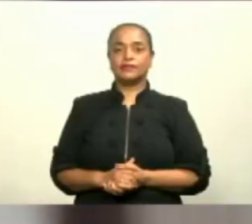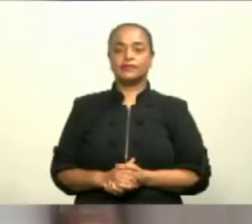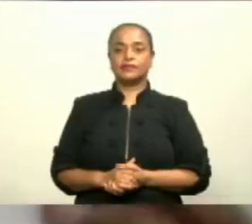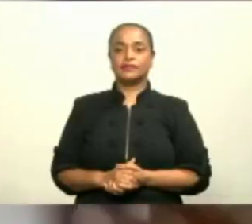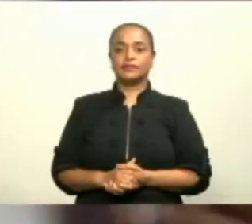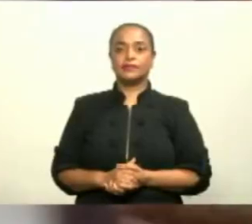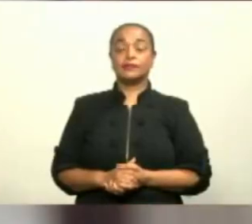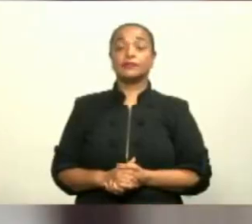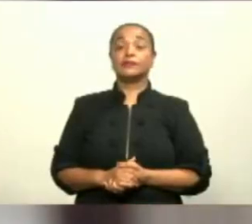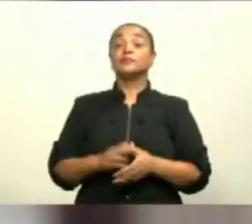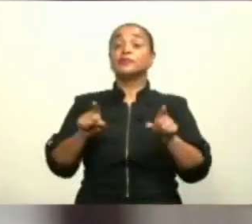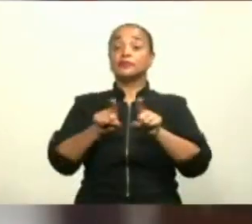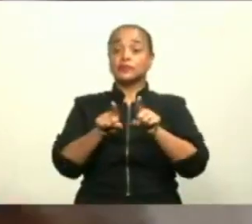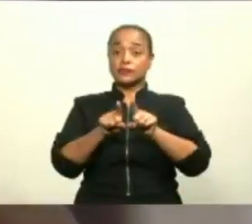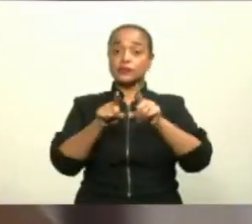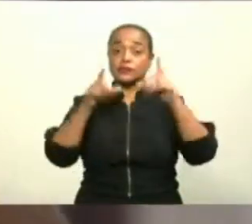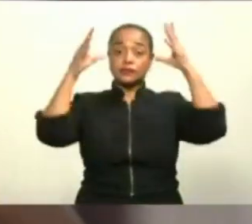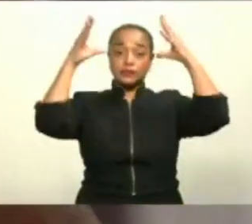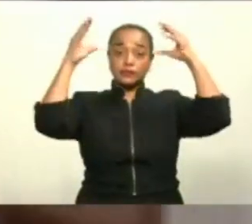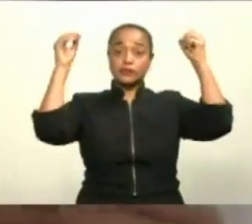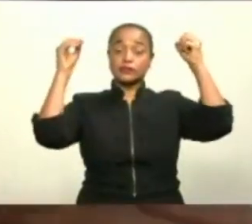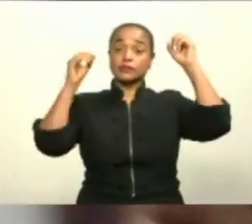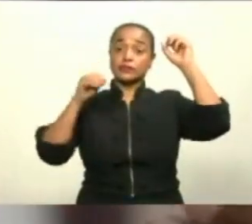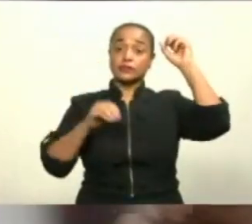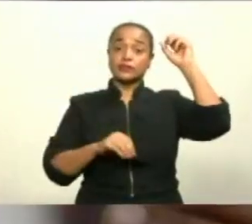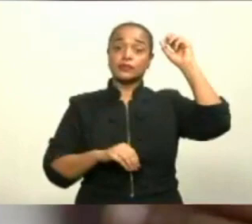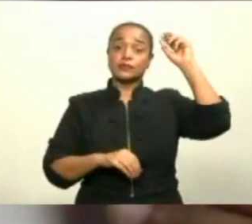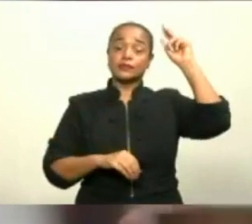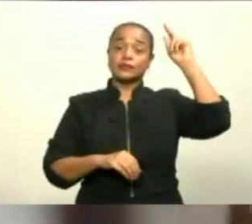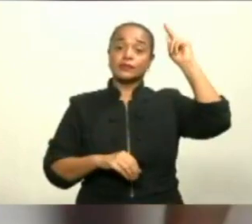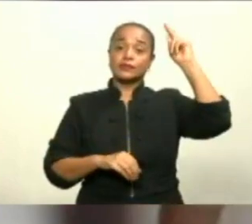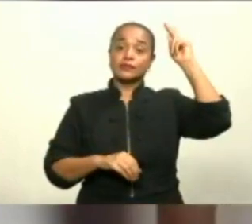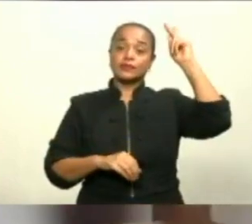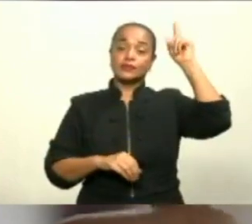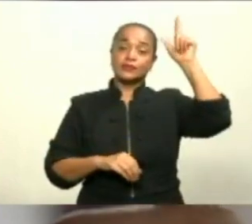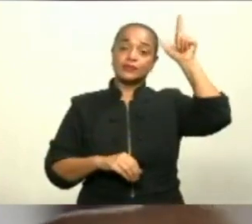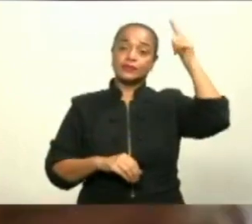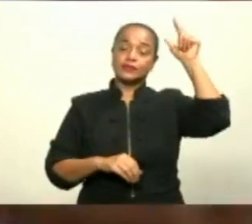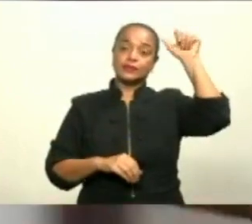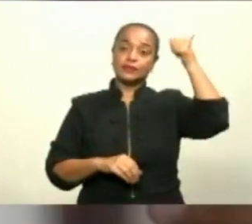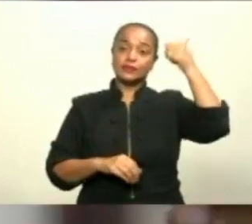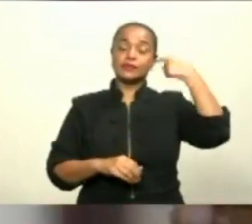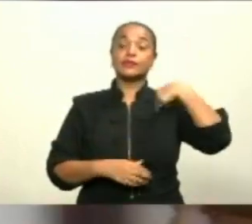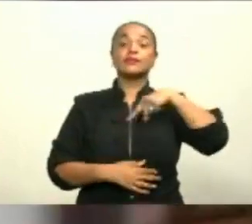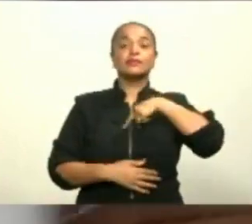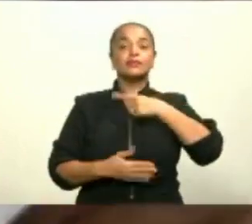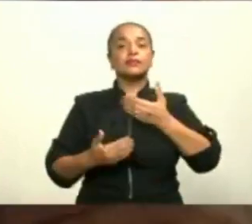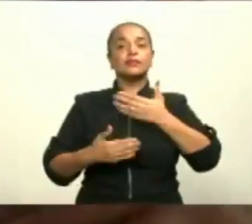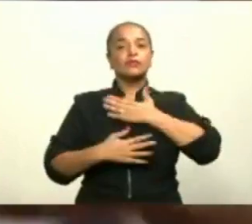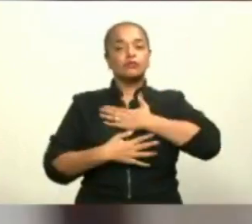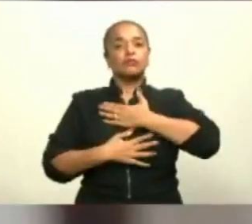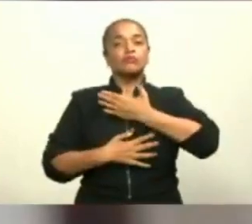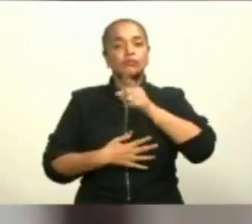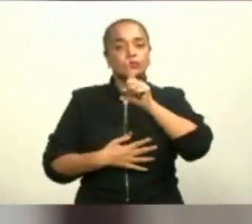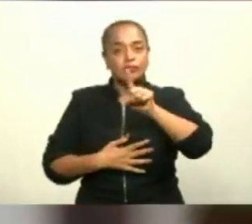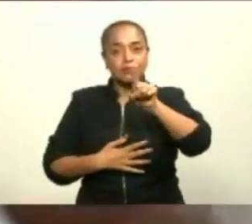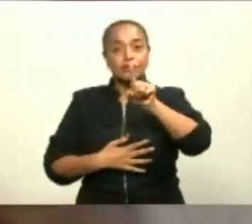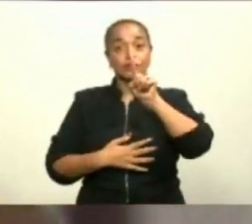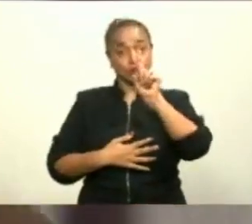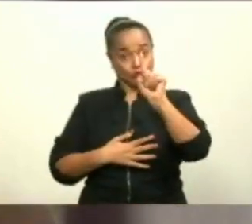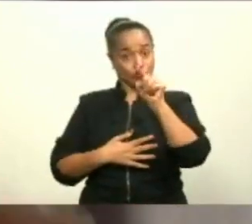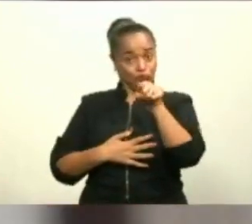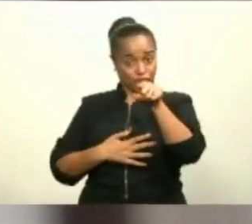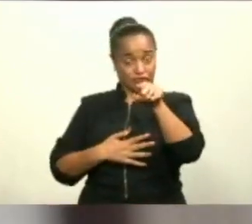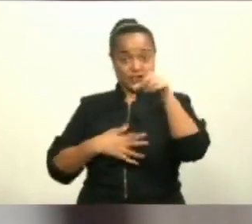Y además, señor presidente, queremos saber si usted está en disposición de vacunarse.